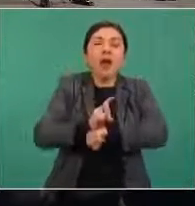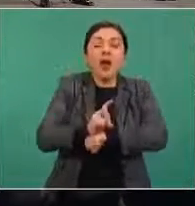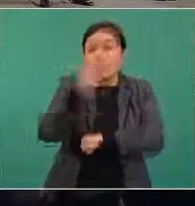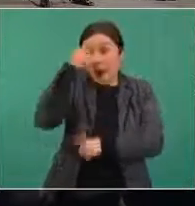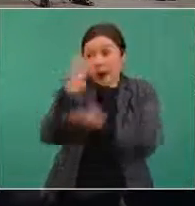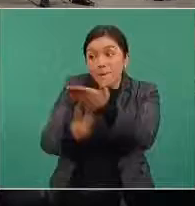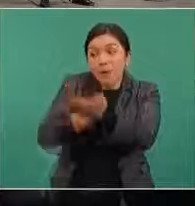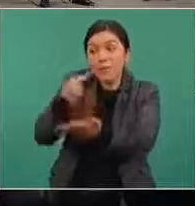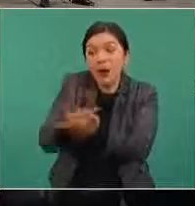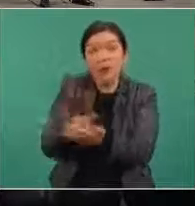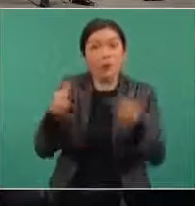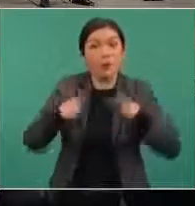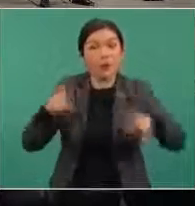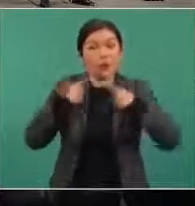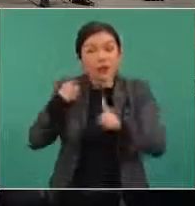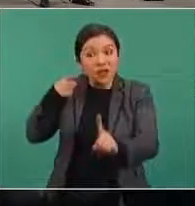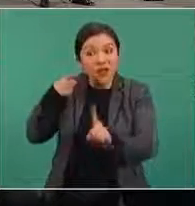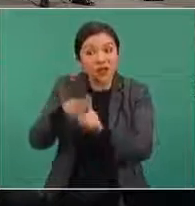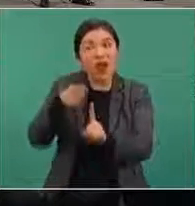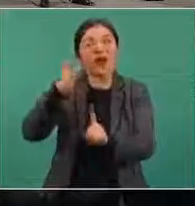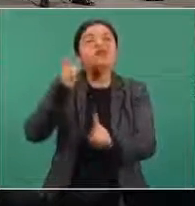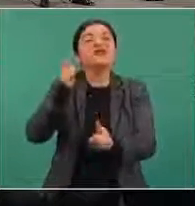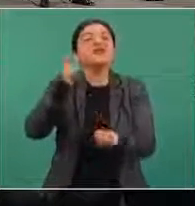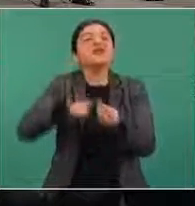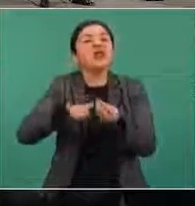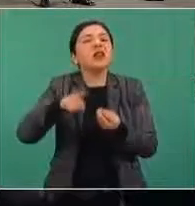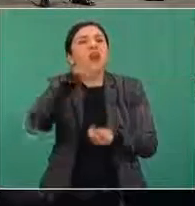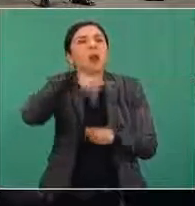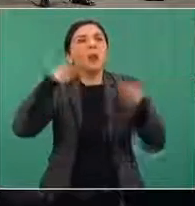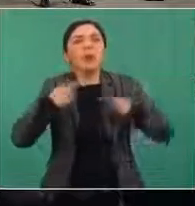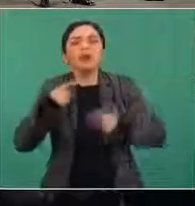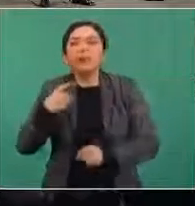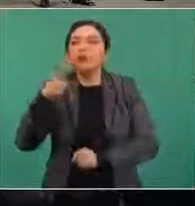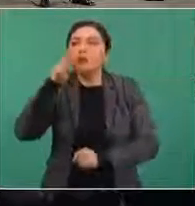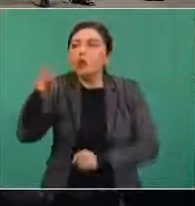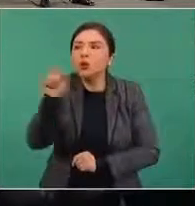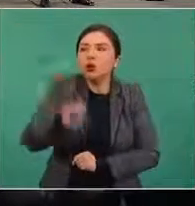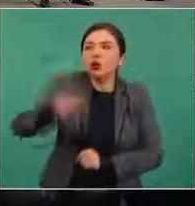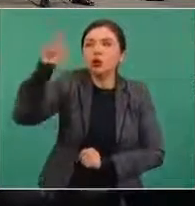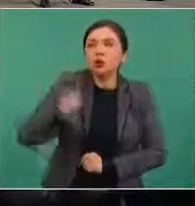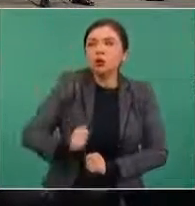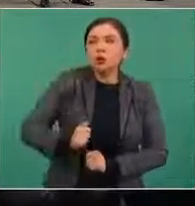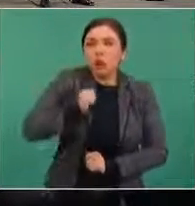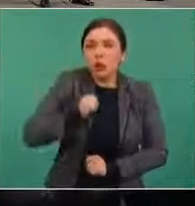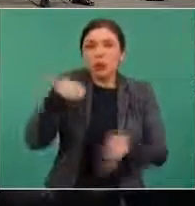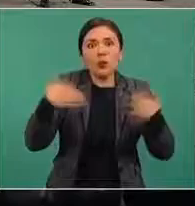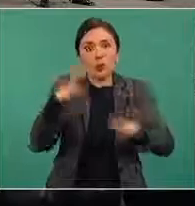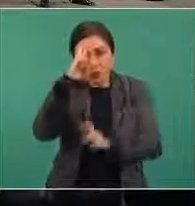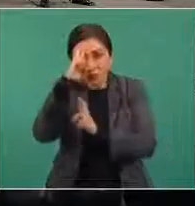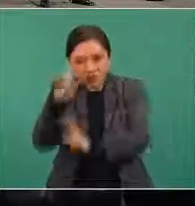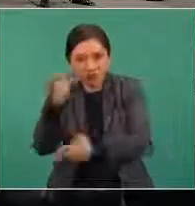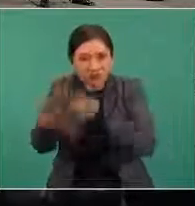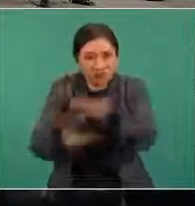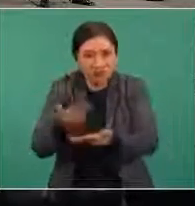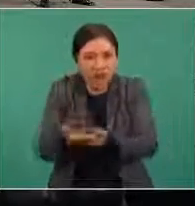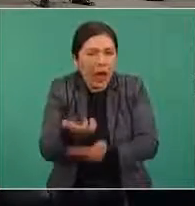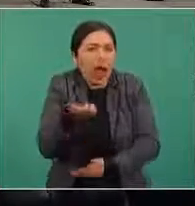pares reconocen méritos superiores, al grado de que la expresión se ha vuelto un lugar común.